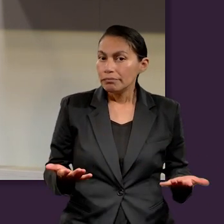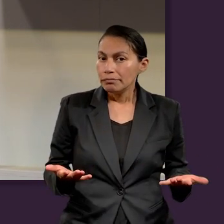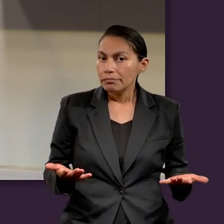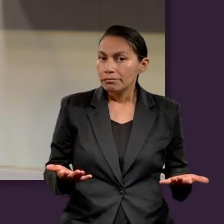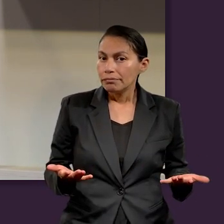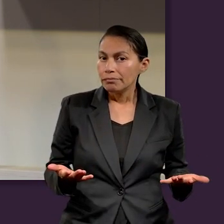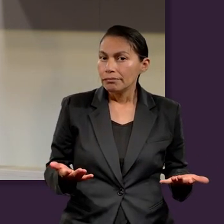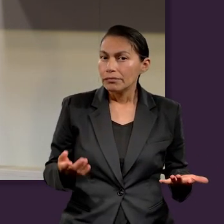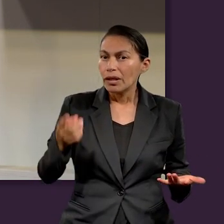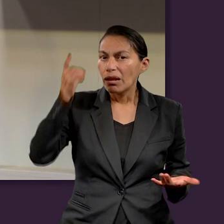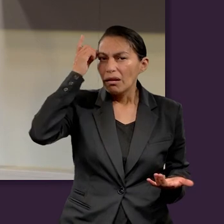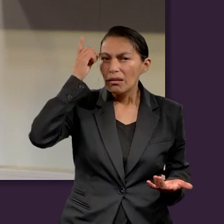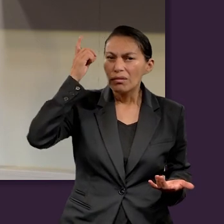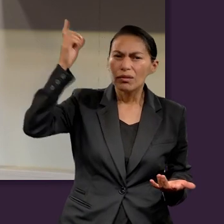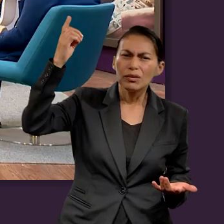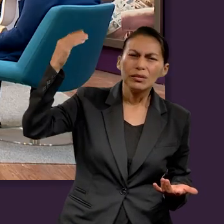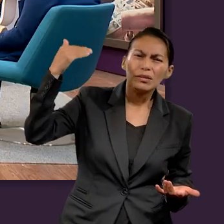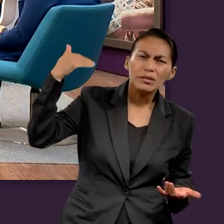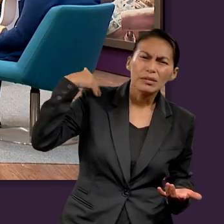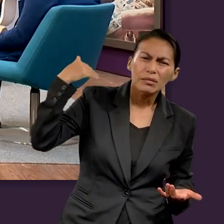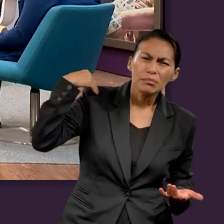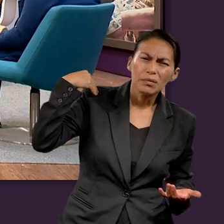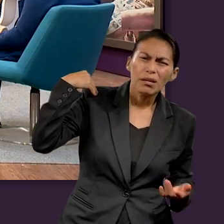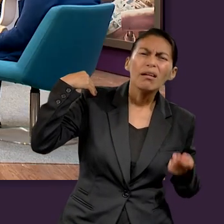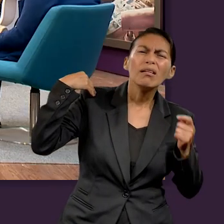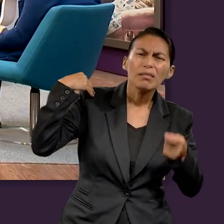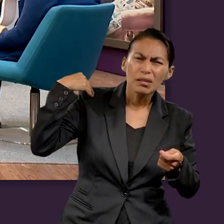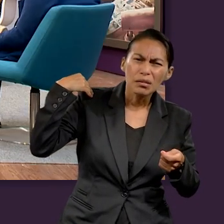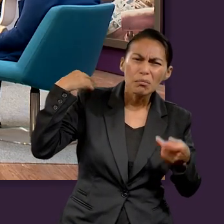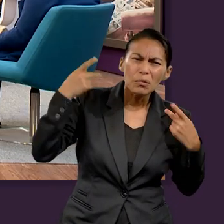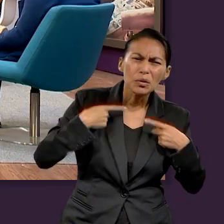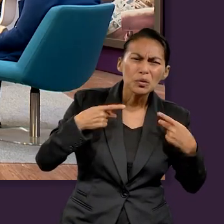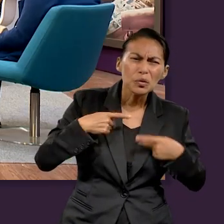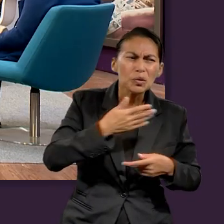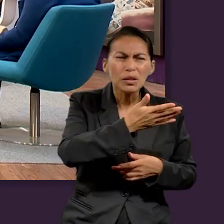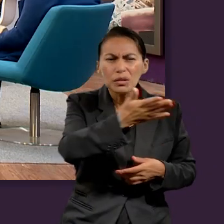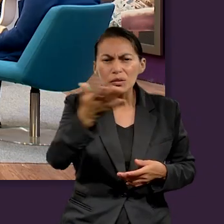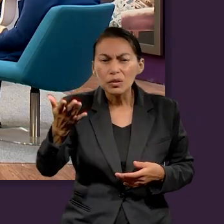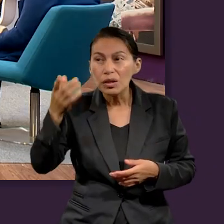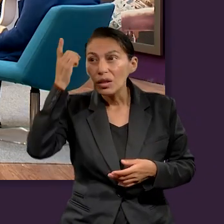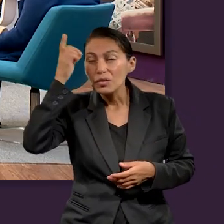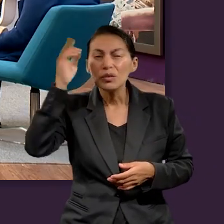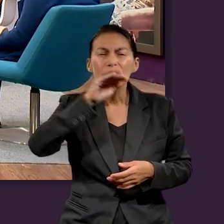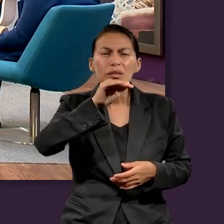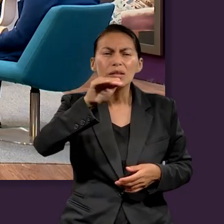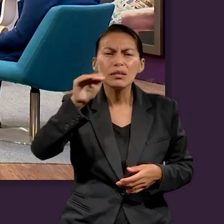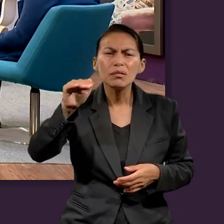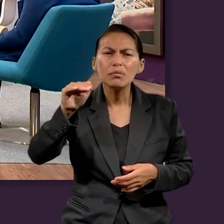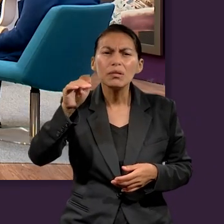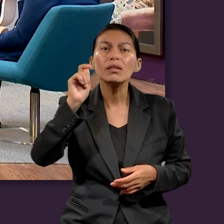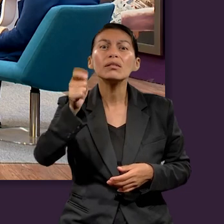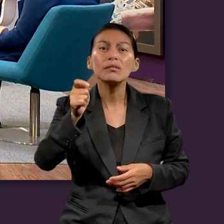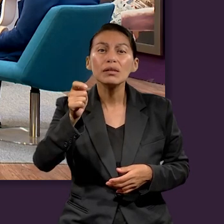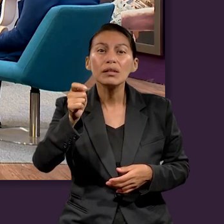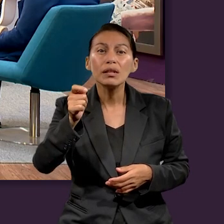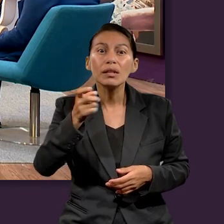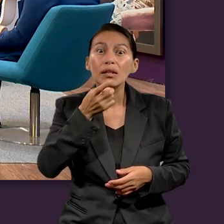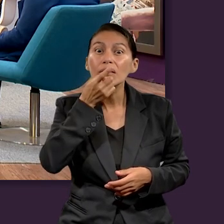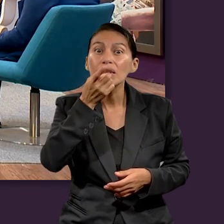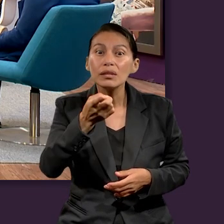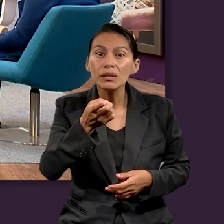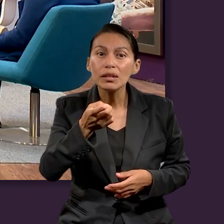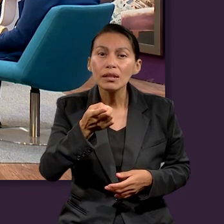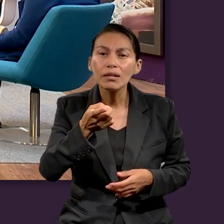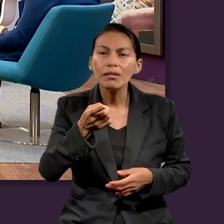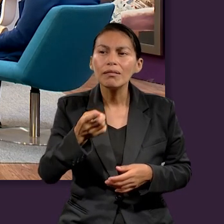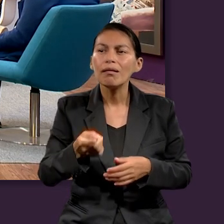Entonces, ¿cuál es el llamado que Dios le está haciendo a su pueblo para estos últimos días? Salid de